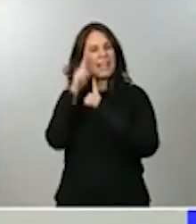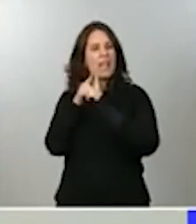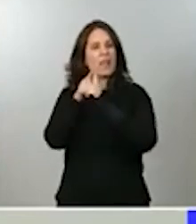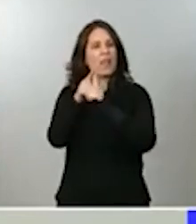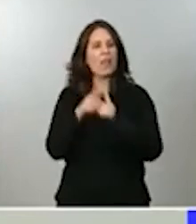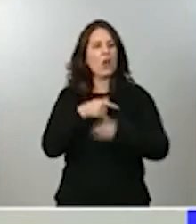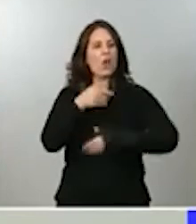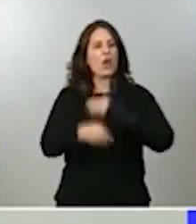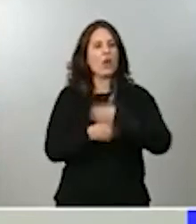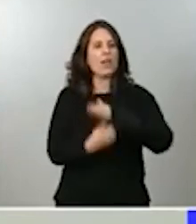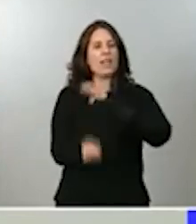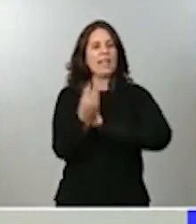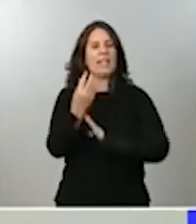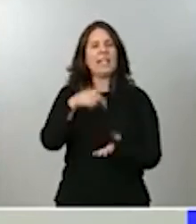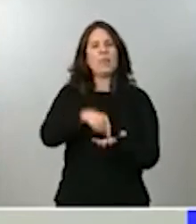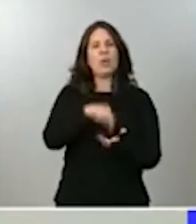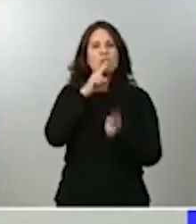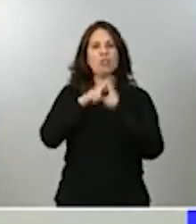verdes.